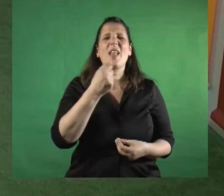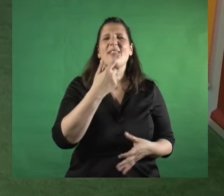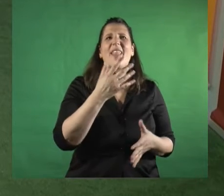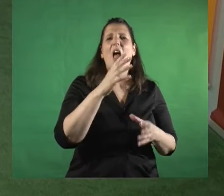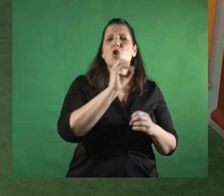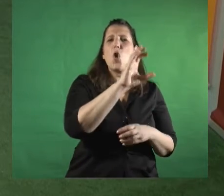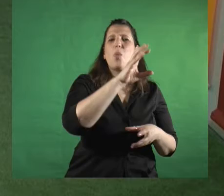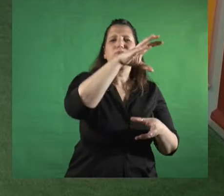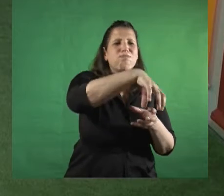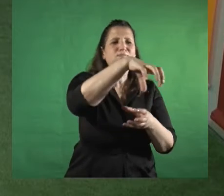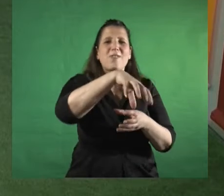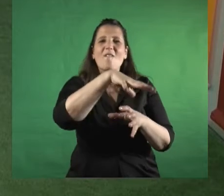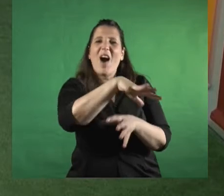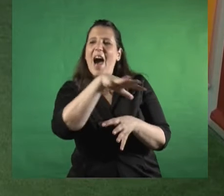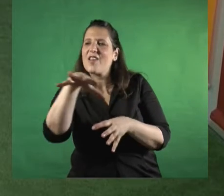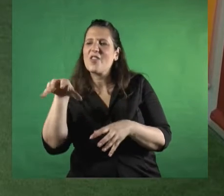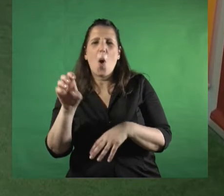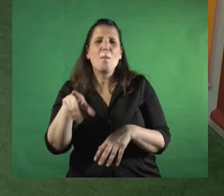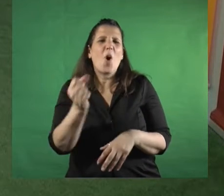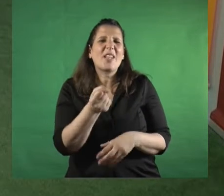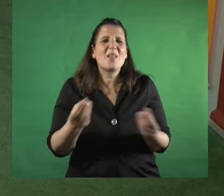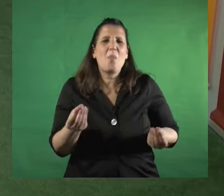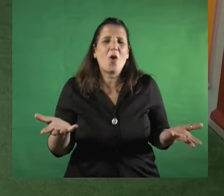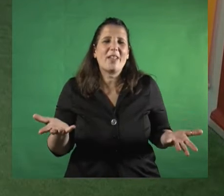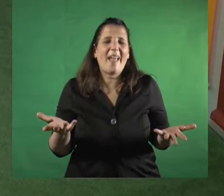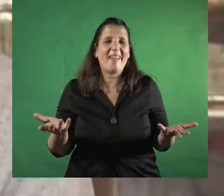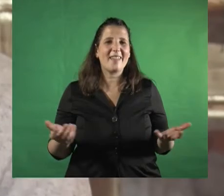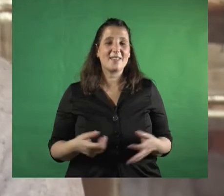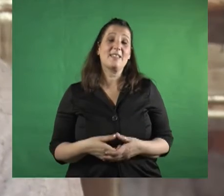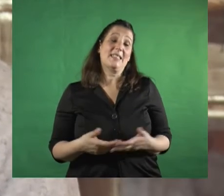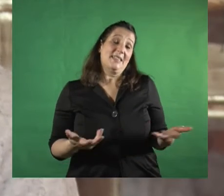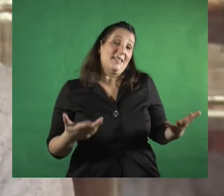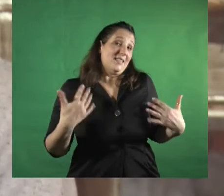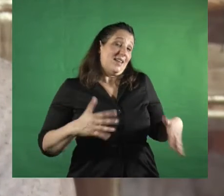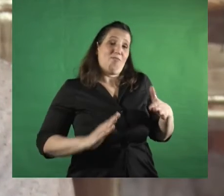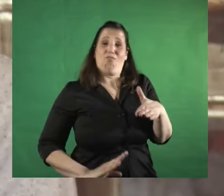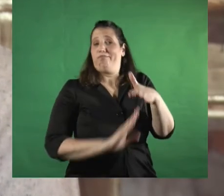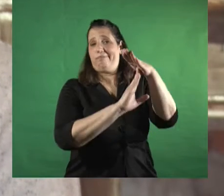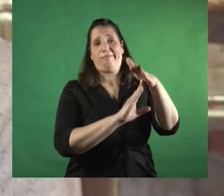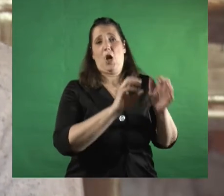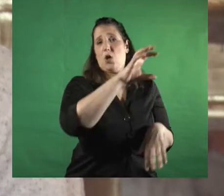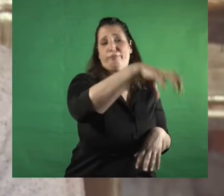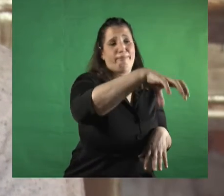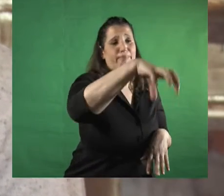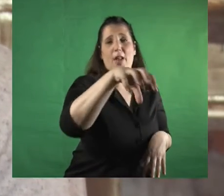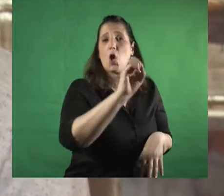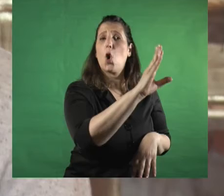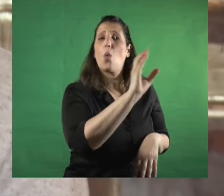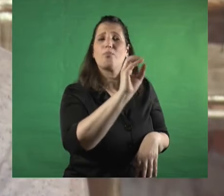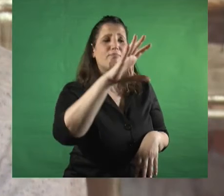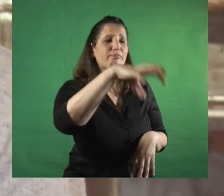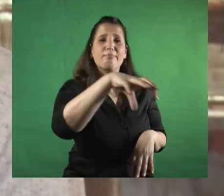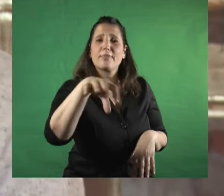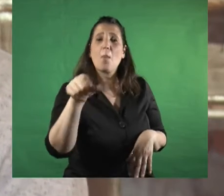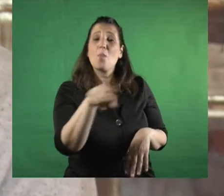en este trabajo en esta lucha contra la discriminación claro son un papel fundamental juegan porque nosotros el trabajo